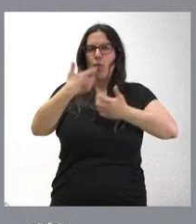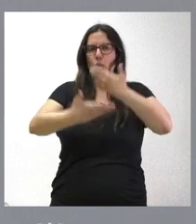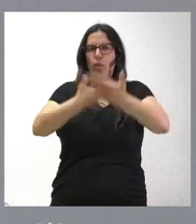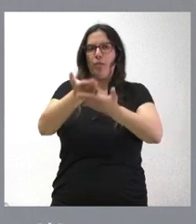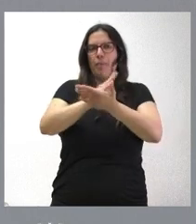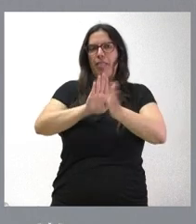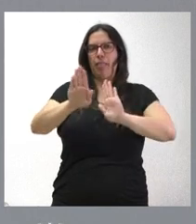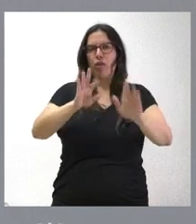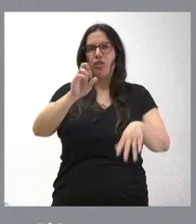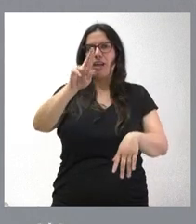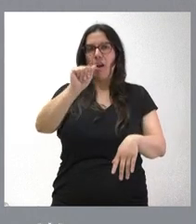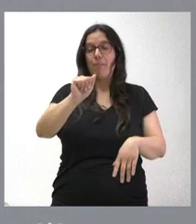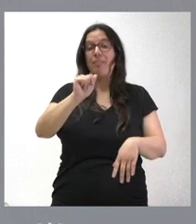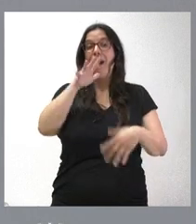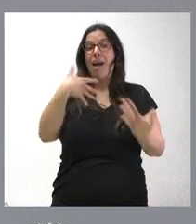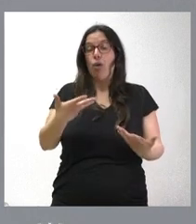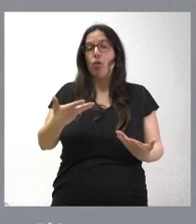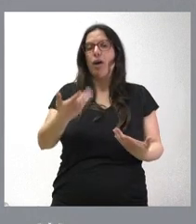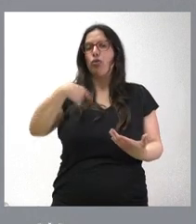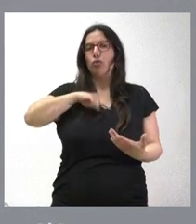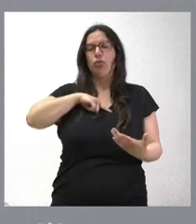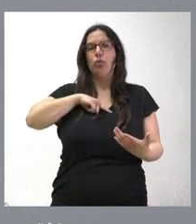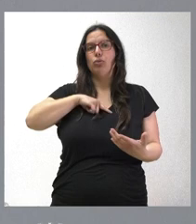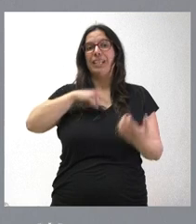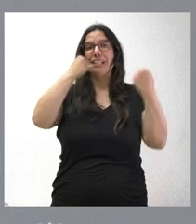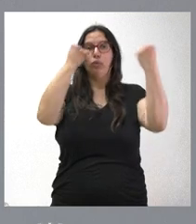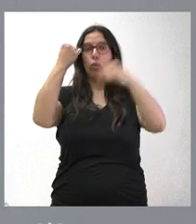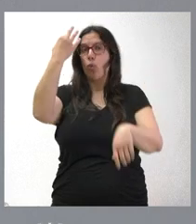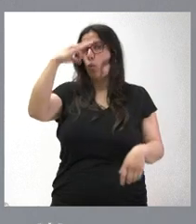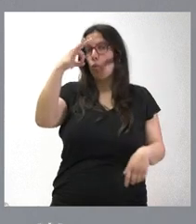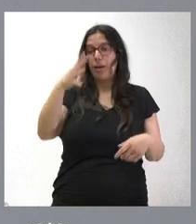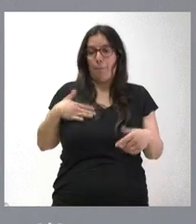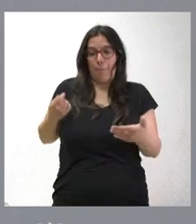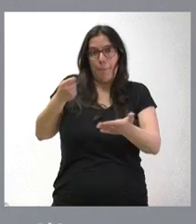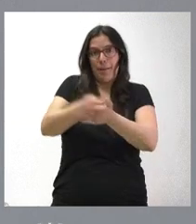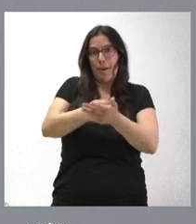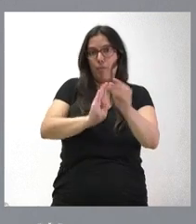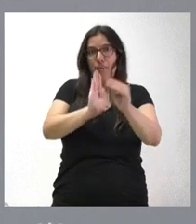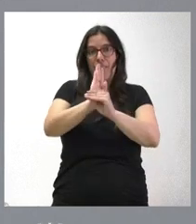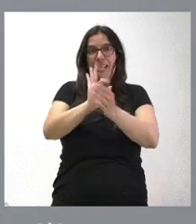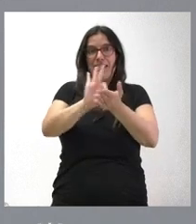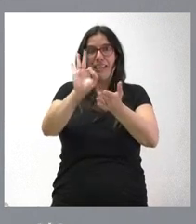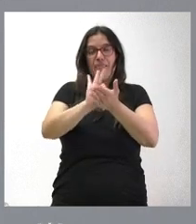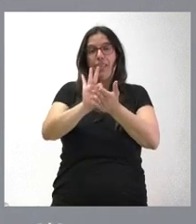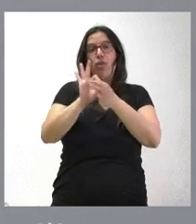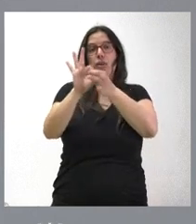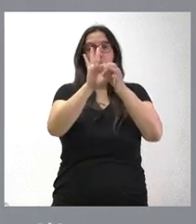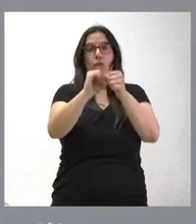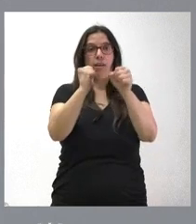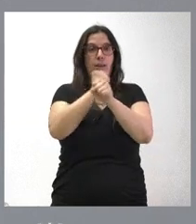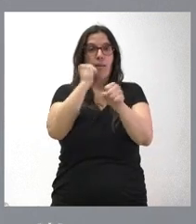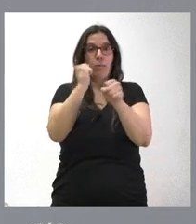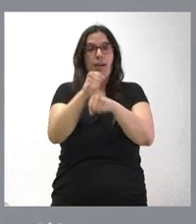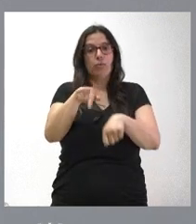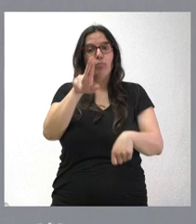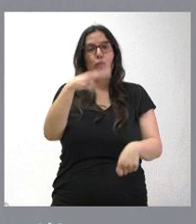importante, que a día de hoy seguimos siendo la única institución que sigue financiando el servicio de relaciones laborales. Este es el